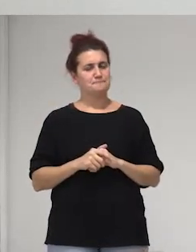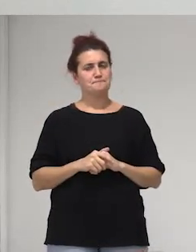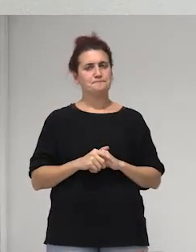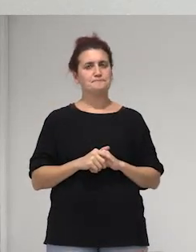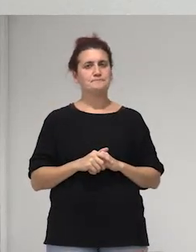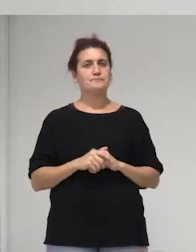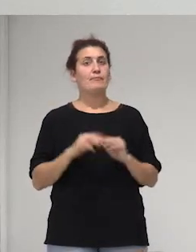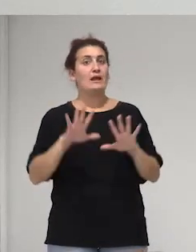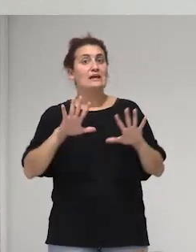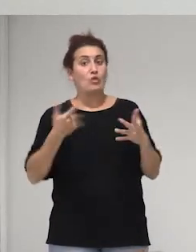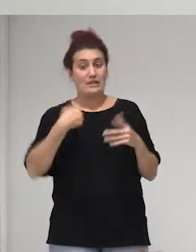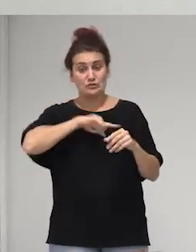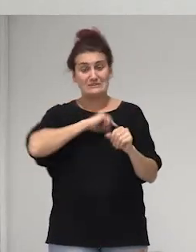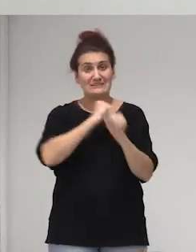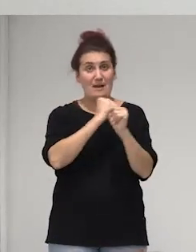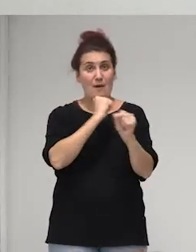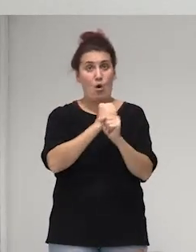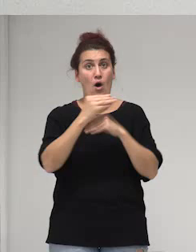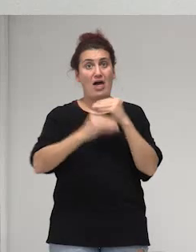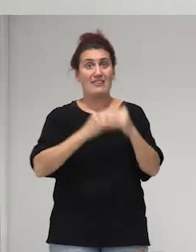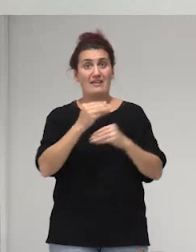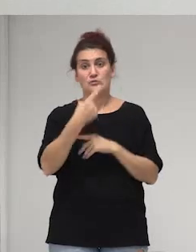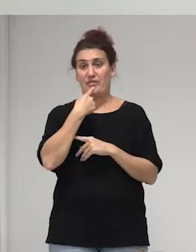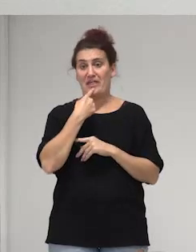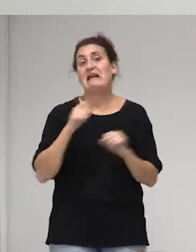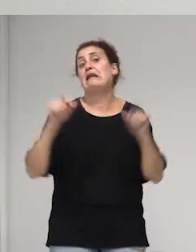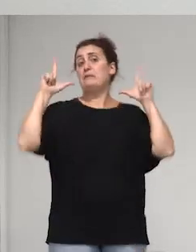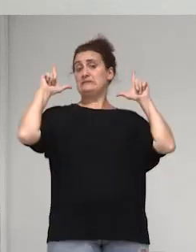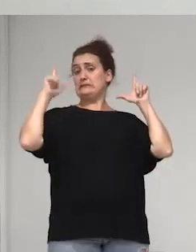y entonces el trabajo que hacemos dice que no las representa